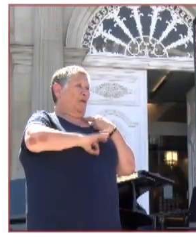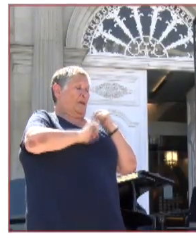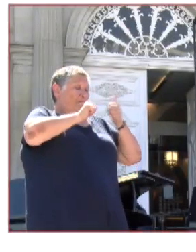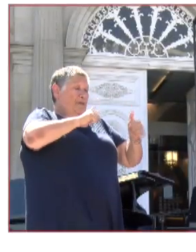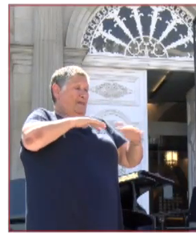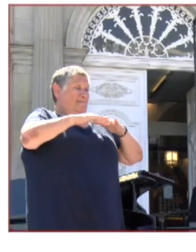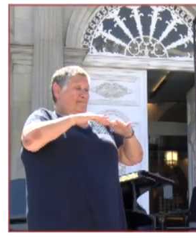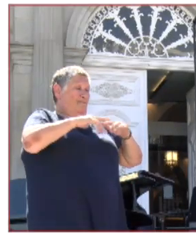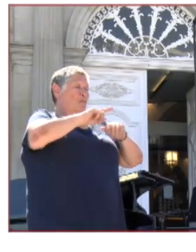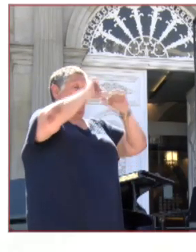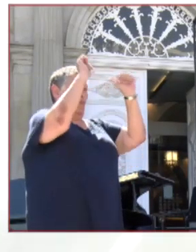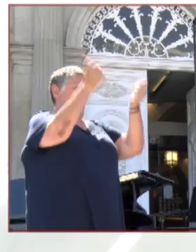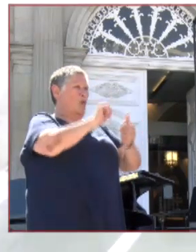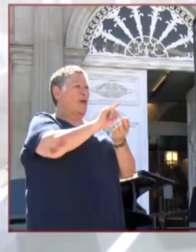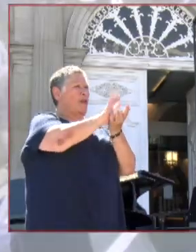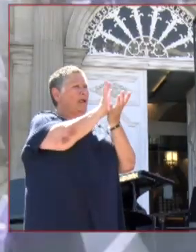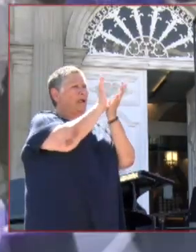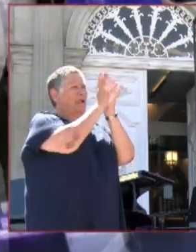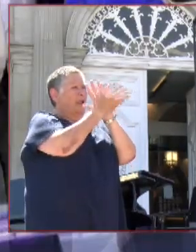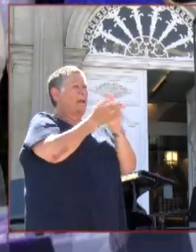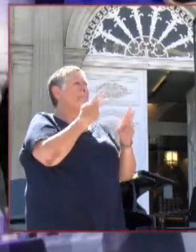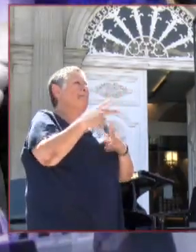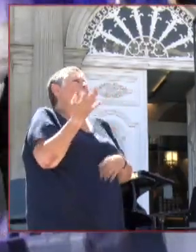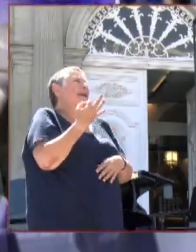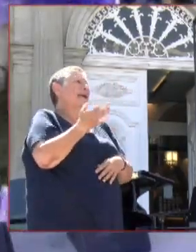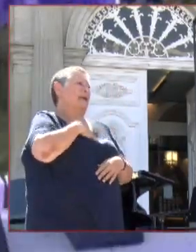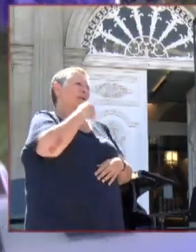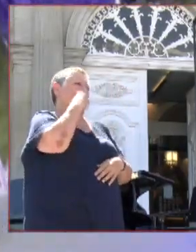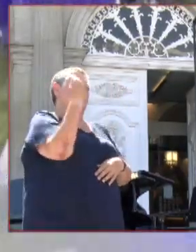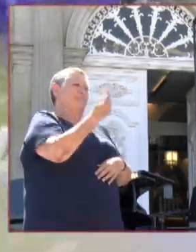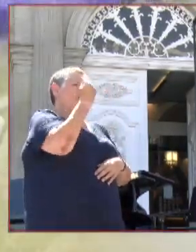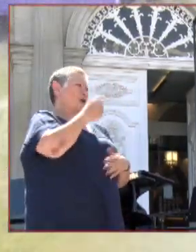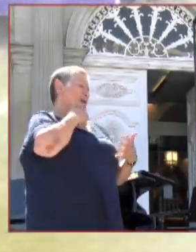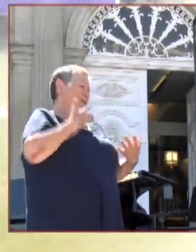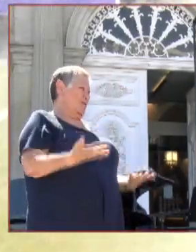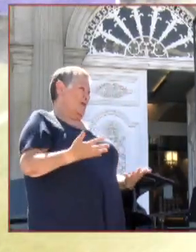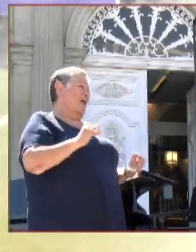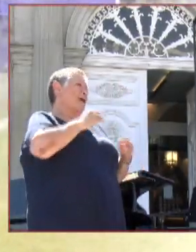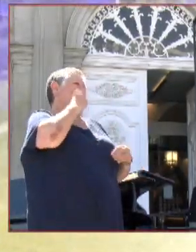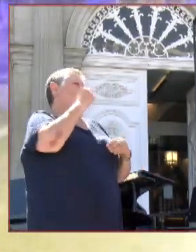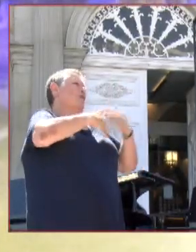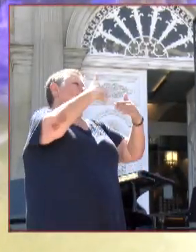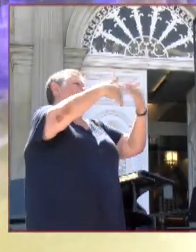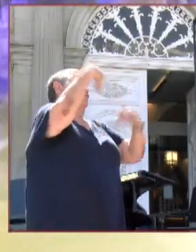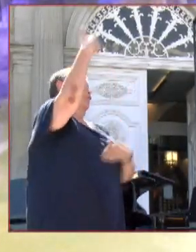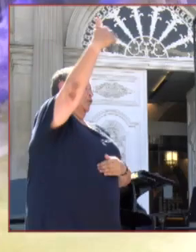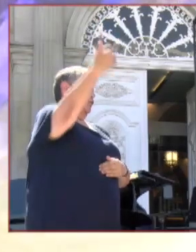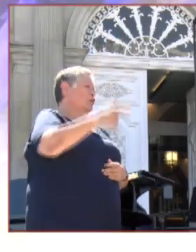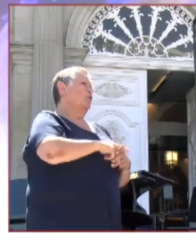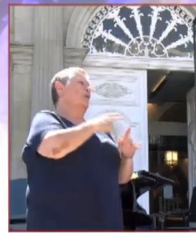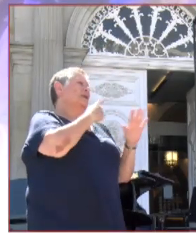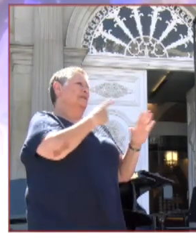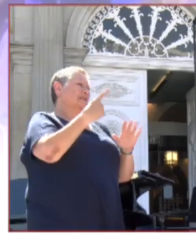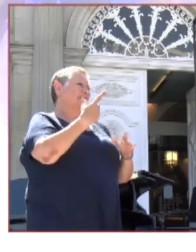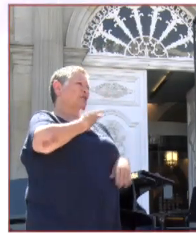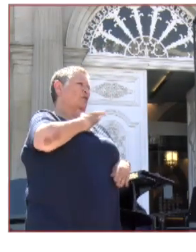.555 días de goberno conxunto. Neste tempo, cifran os investimentos en 1.177 millóns de euros e